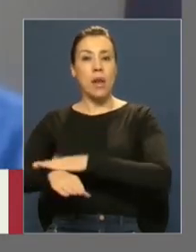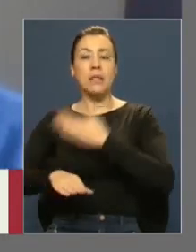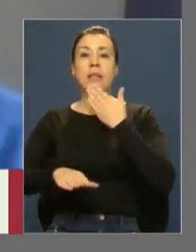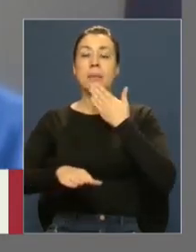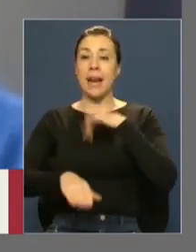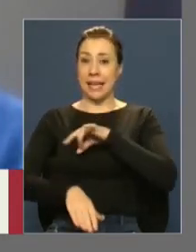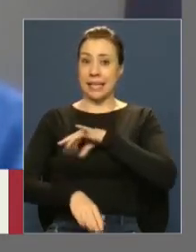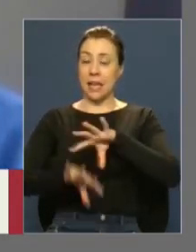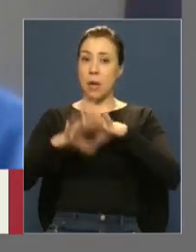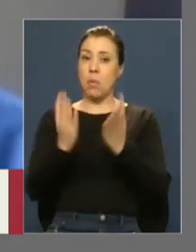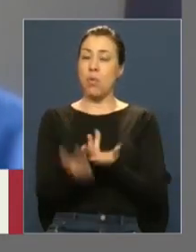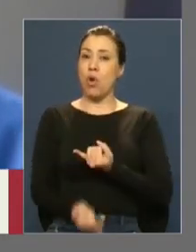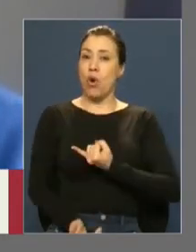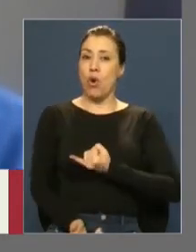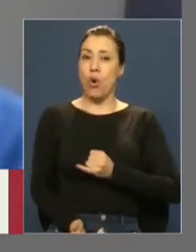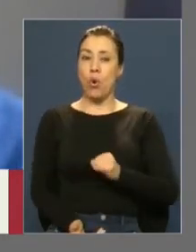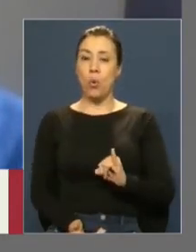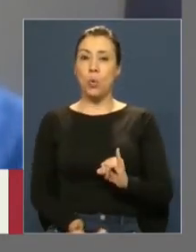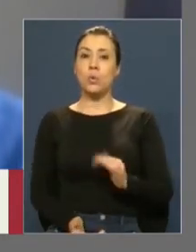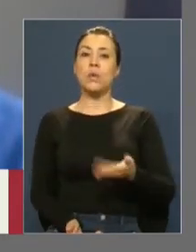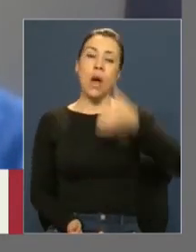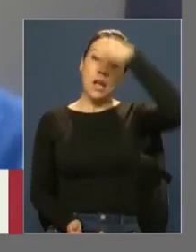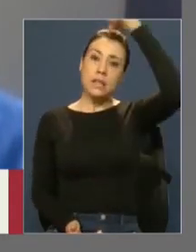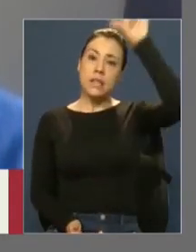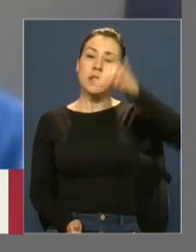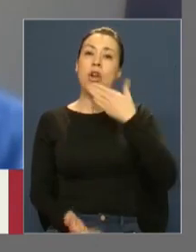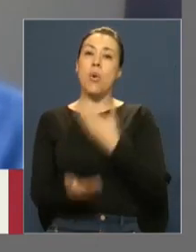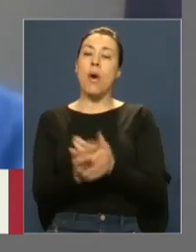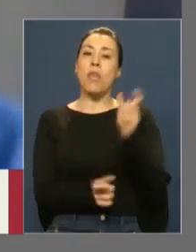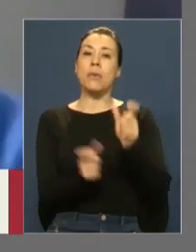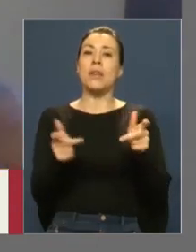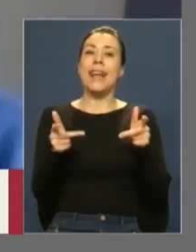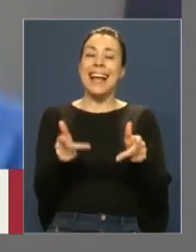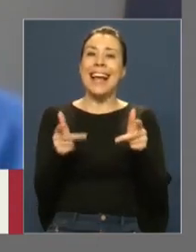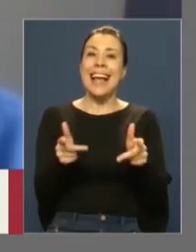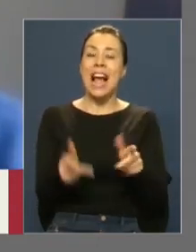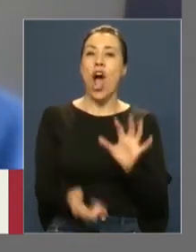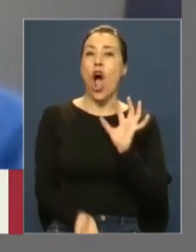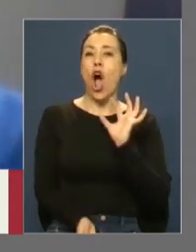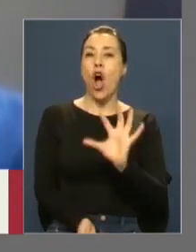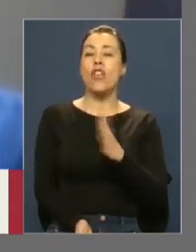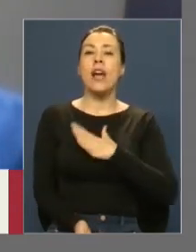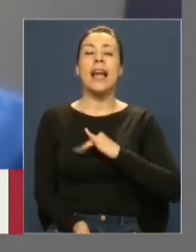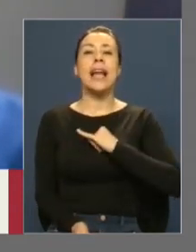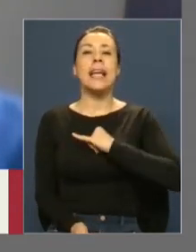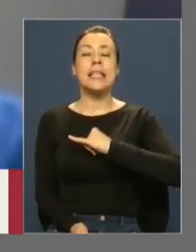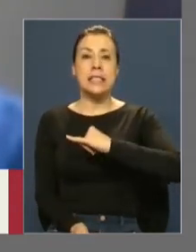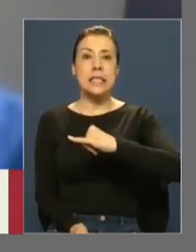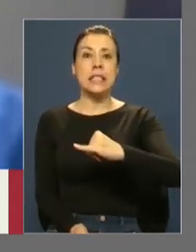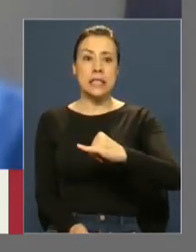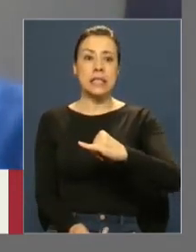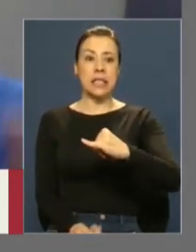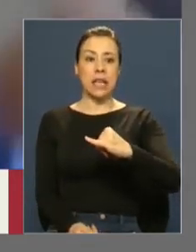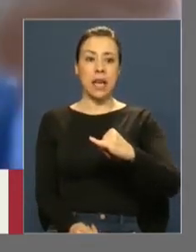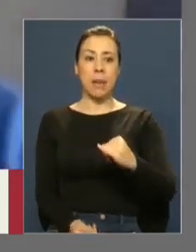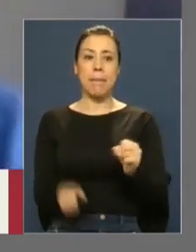mundo no le gusta que se sancione la incitación al odio, les gusta mantener la posibilidad de